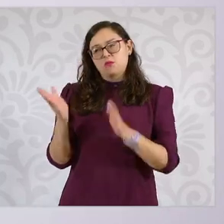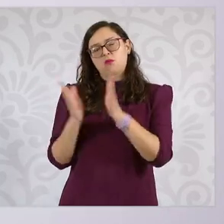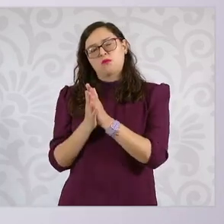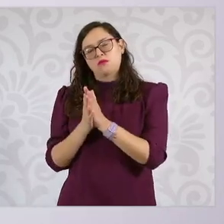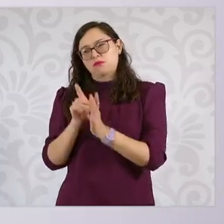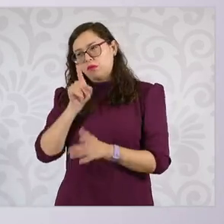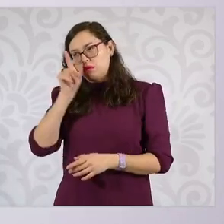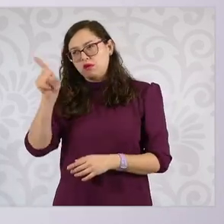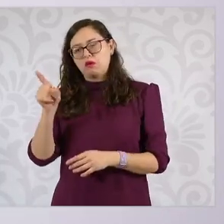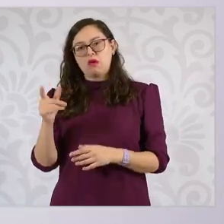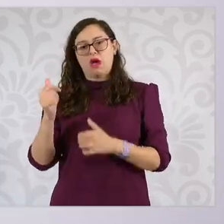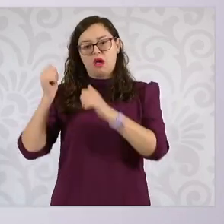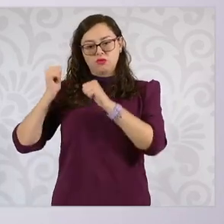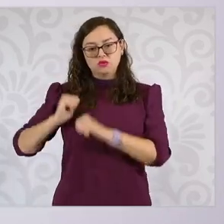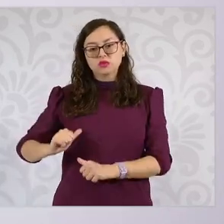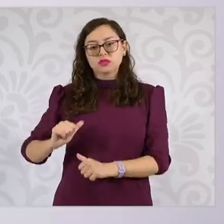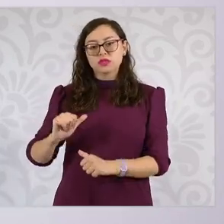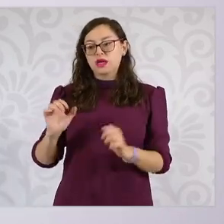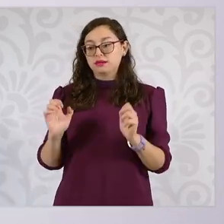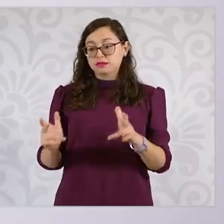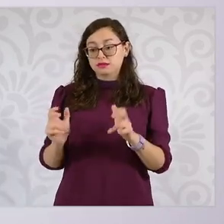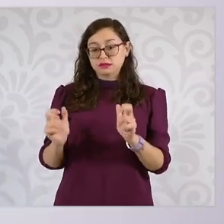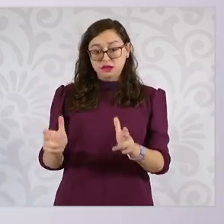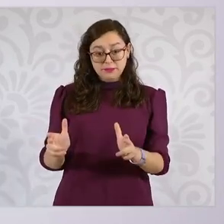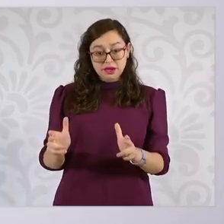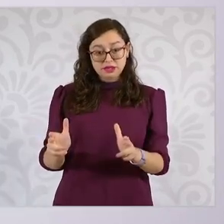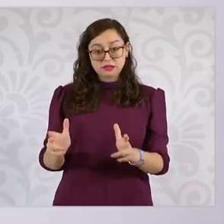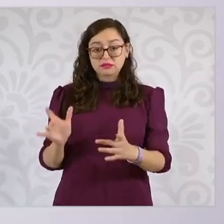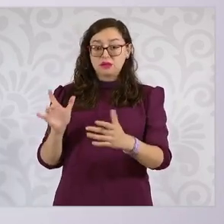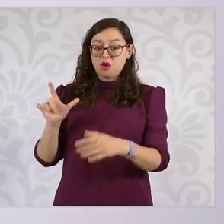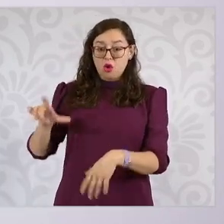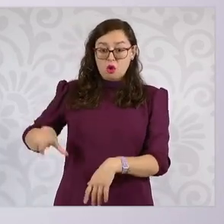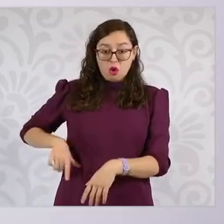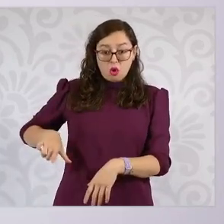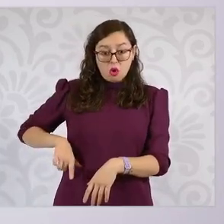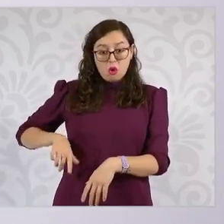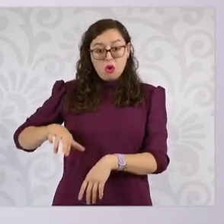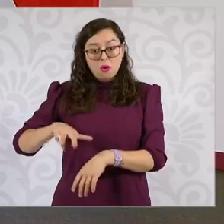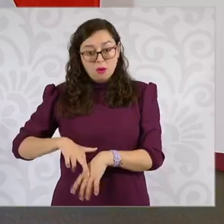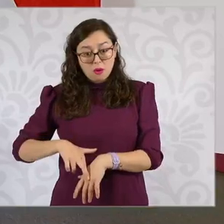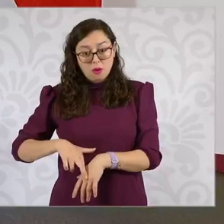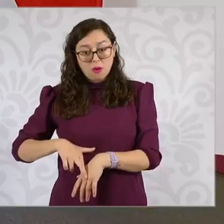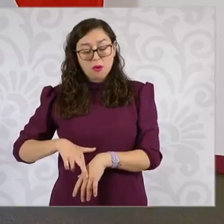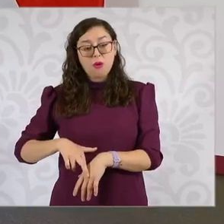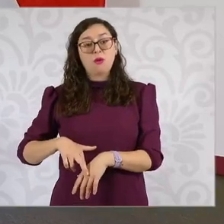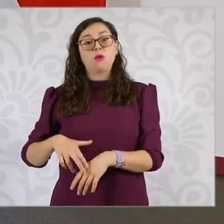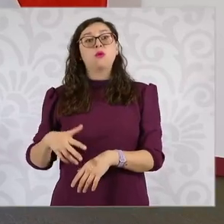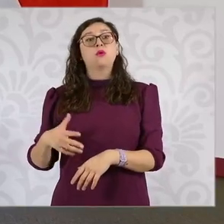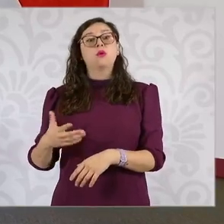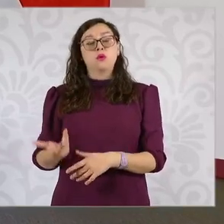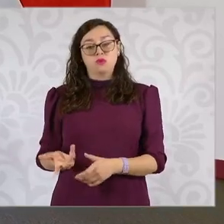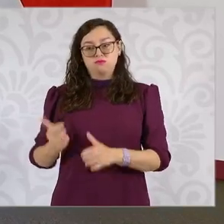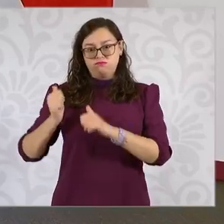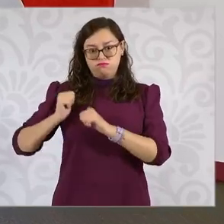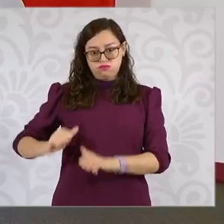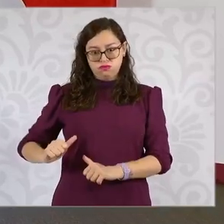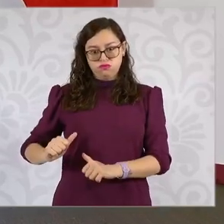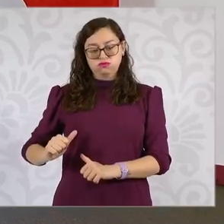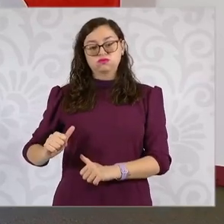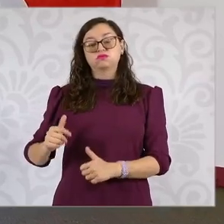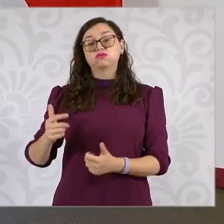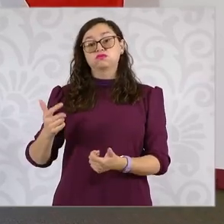en contacto con el gobernador, con las autoridades